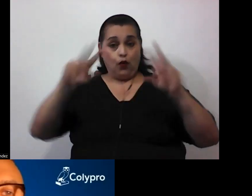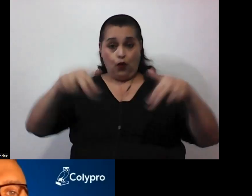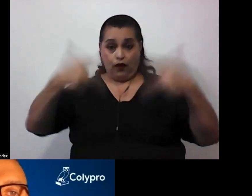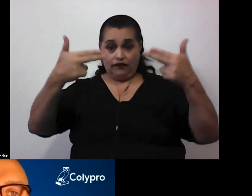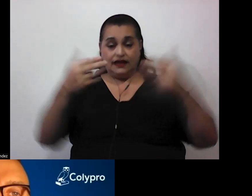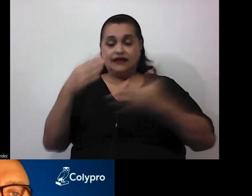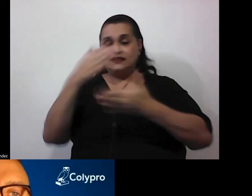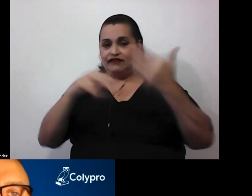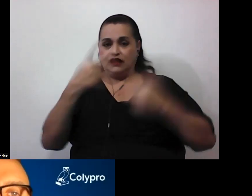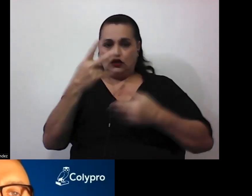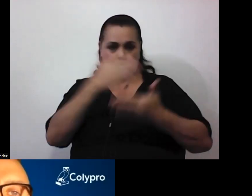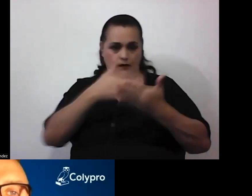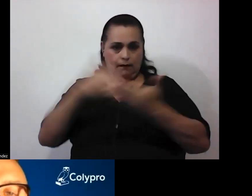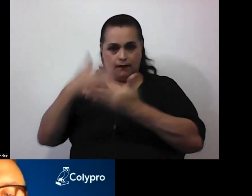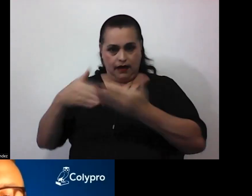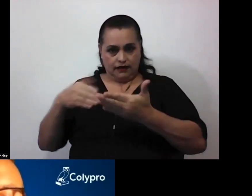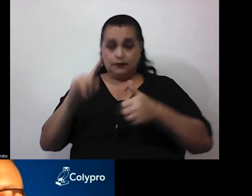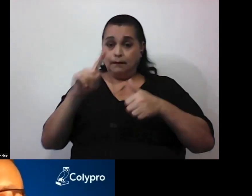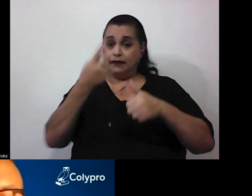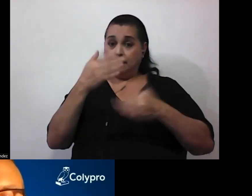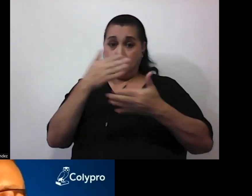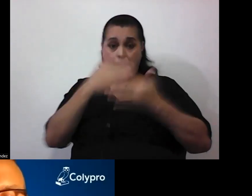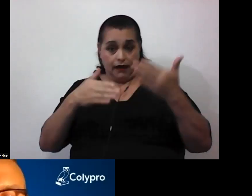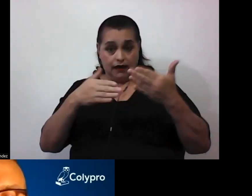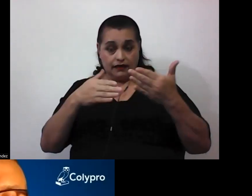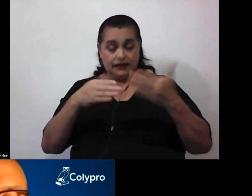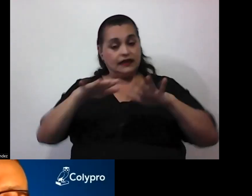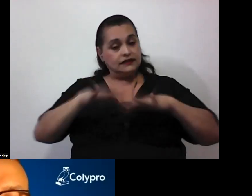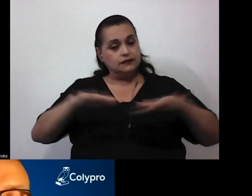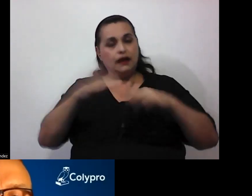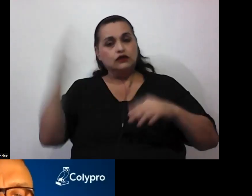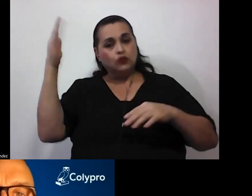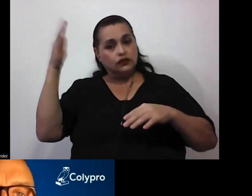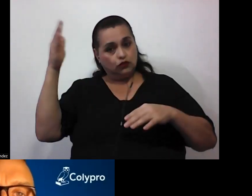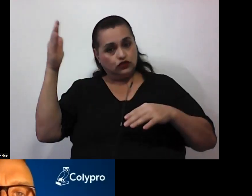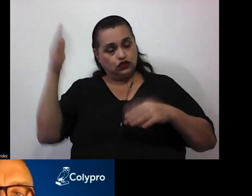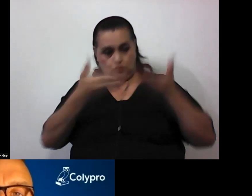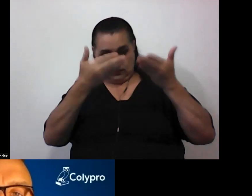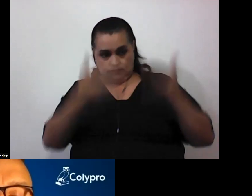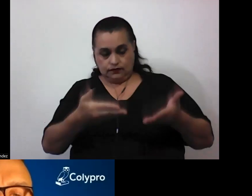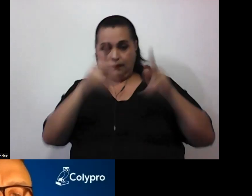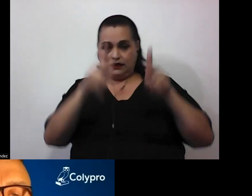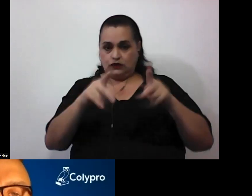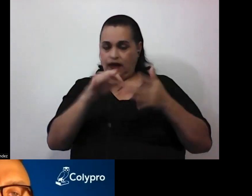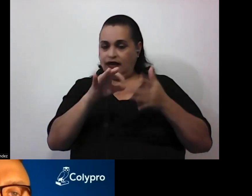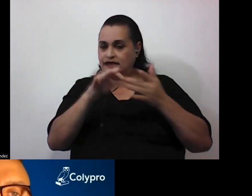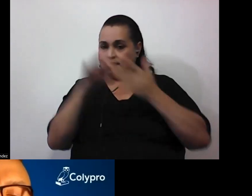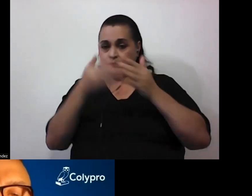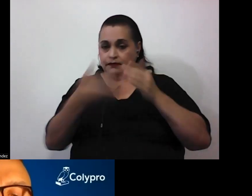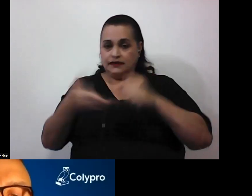dos partes. En la primera tendremos un espacio de exposición por parte de la persona especialista invitada.